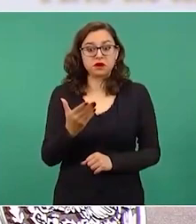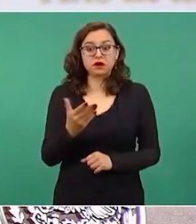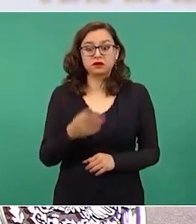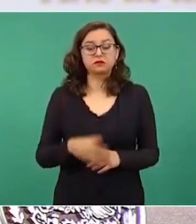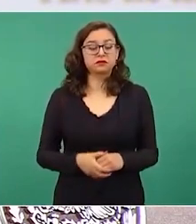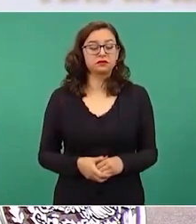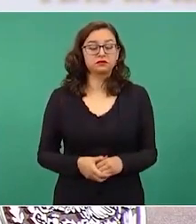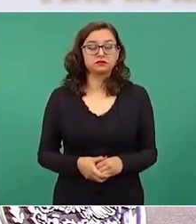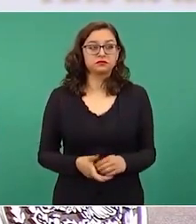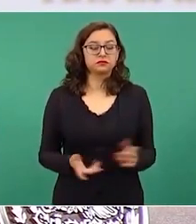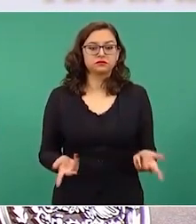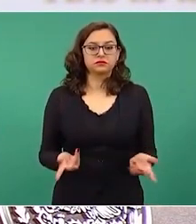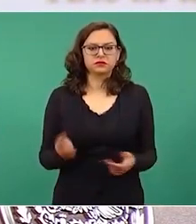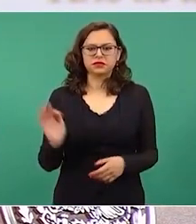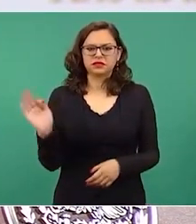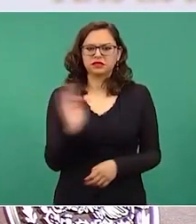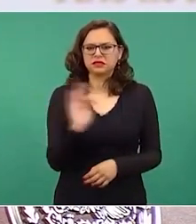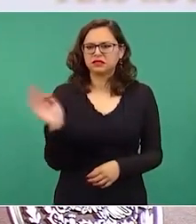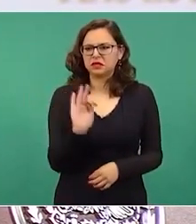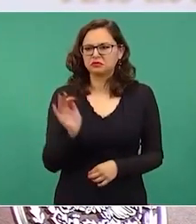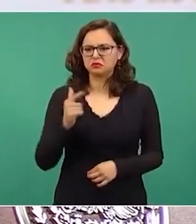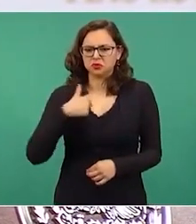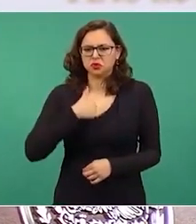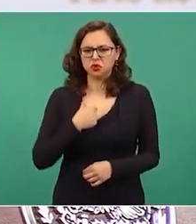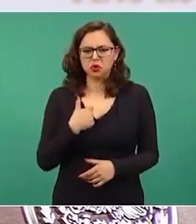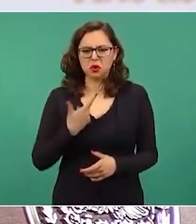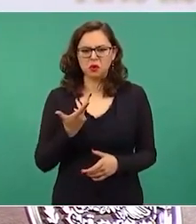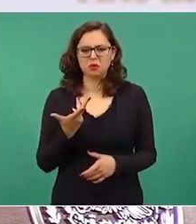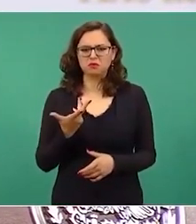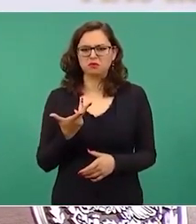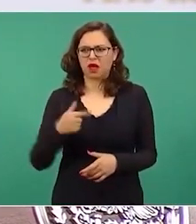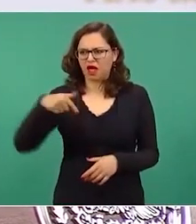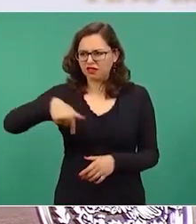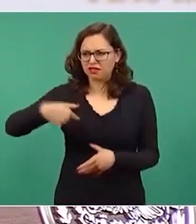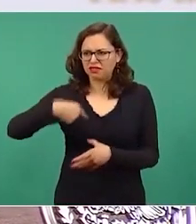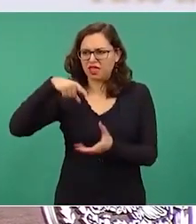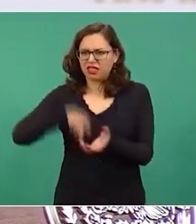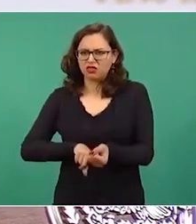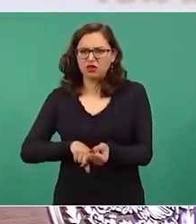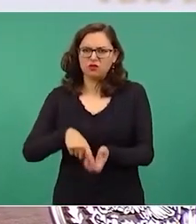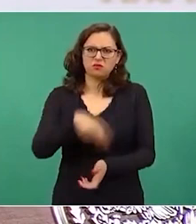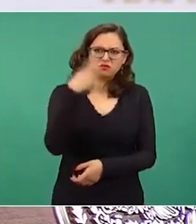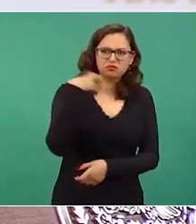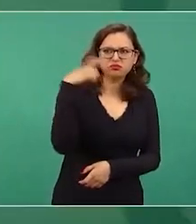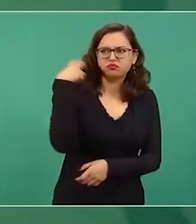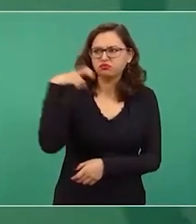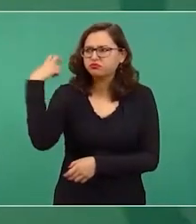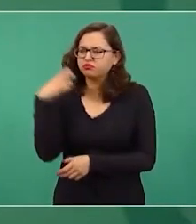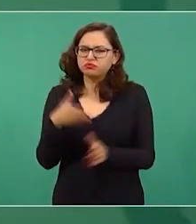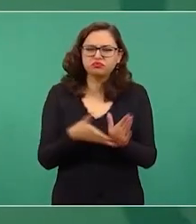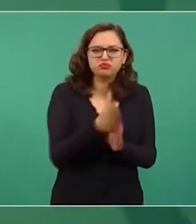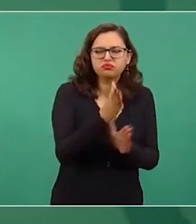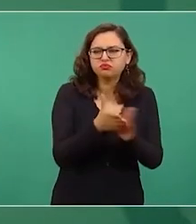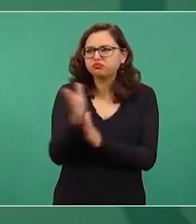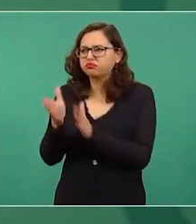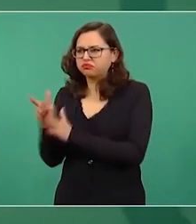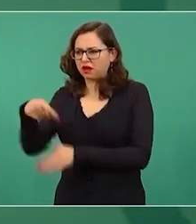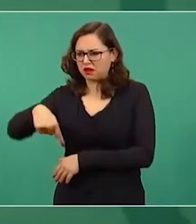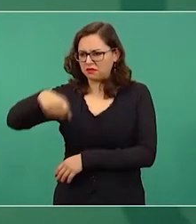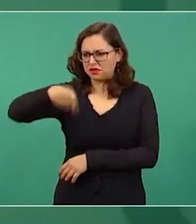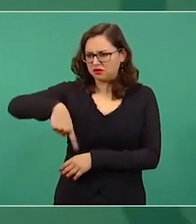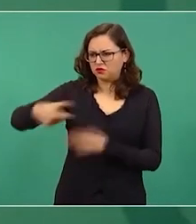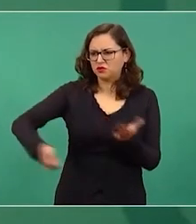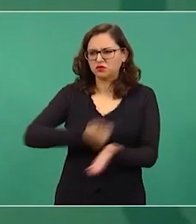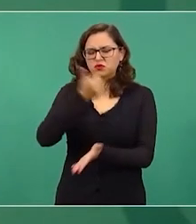no tengo que hacer muchas giras en la Ciudad de México